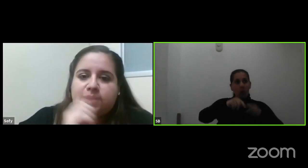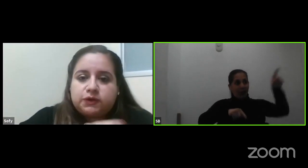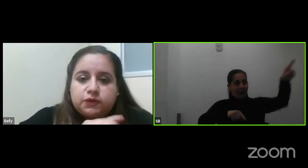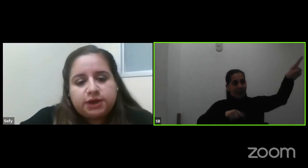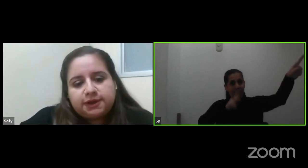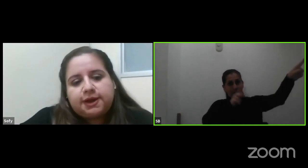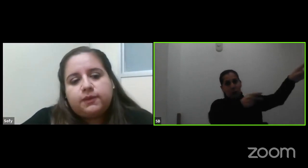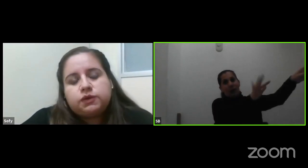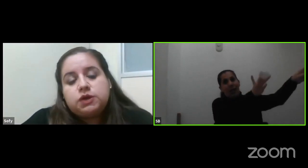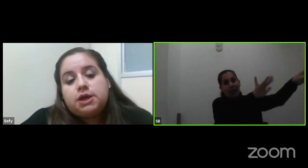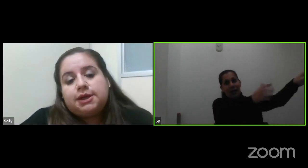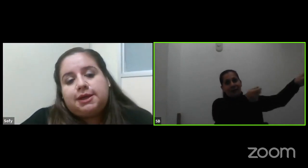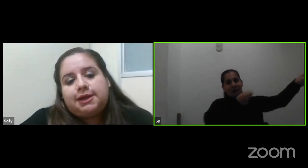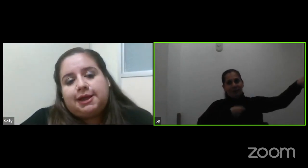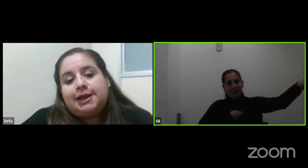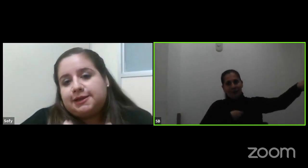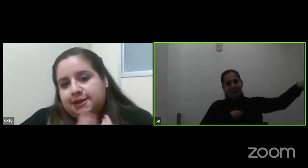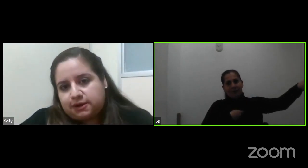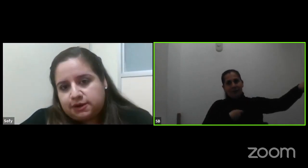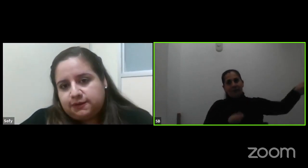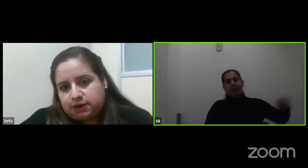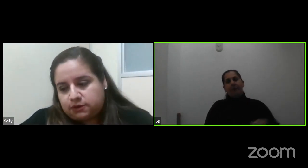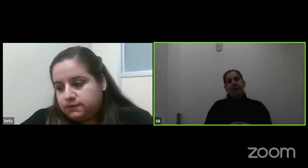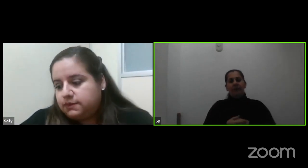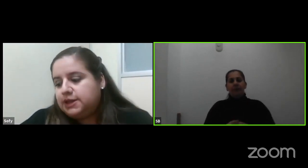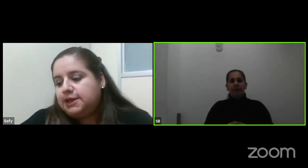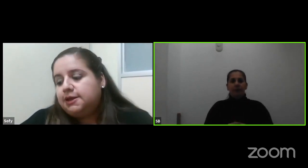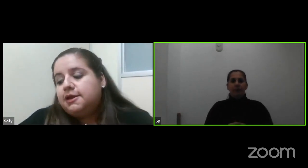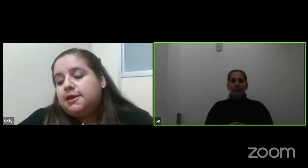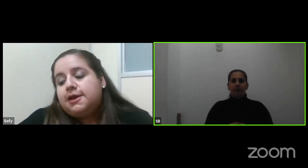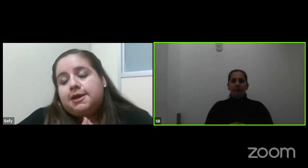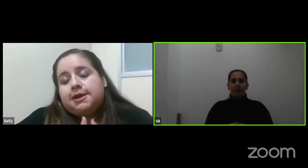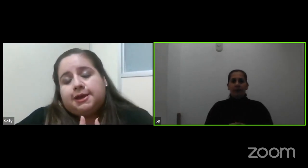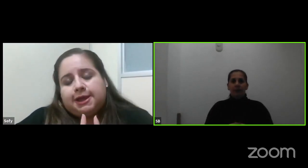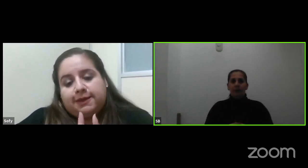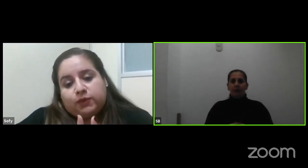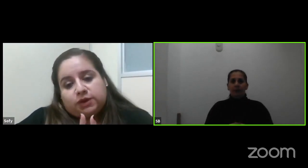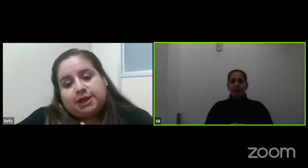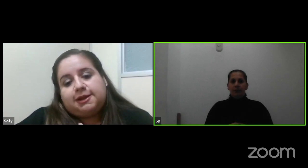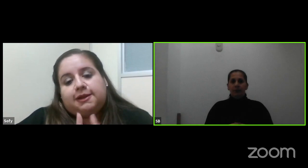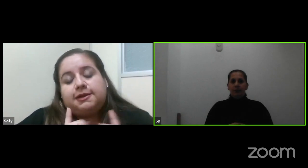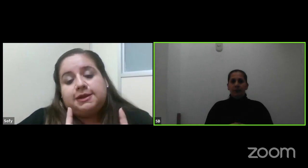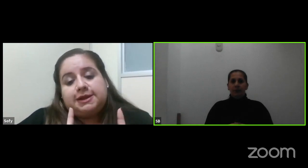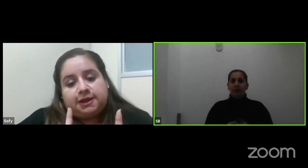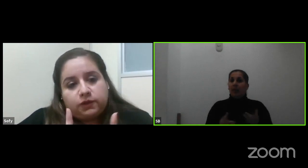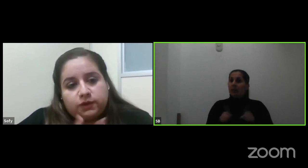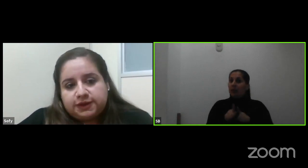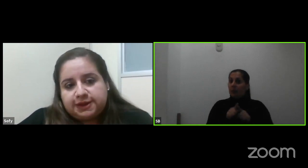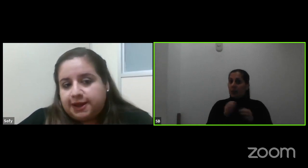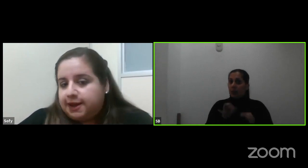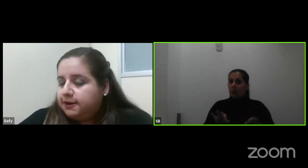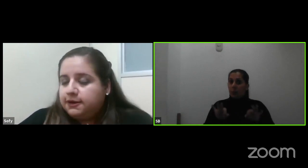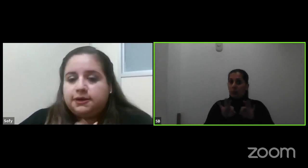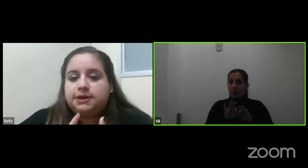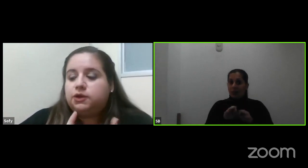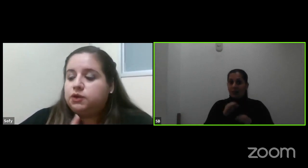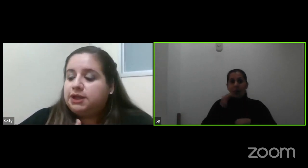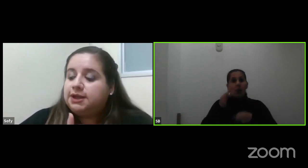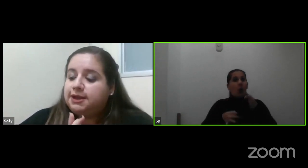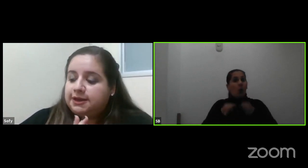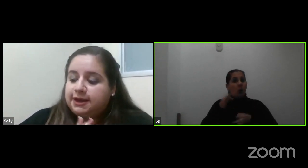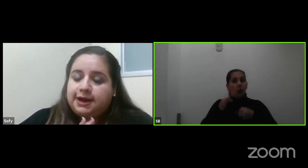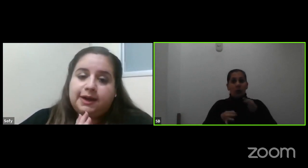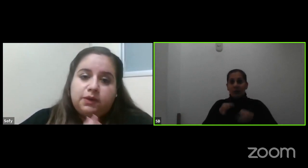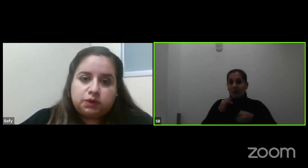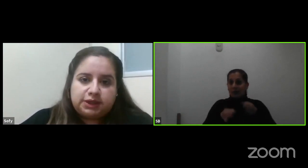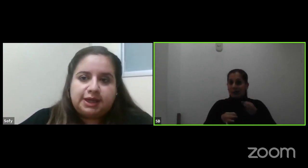hace la persona digamos que la está recibiendo y importante si es judicial no